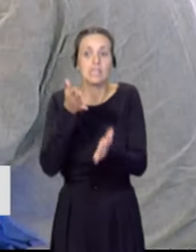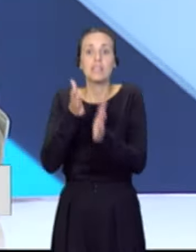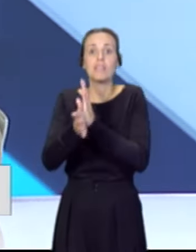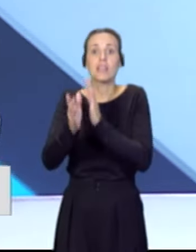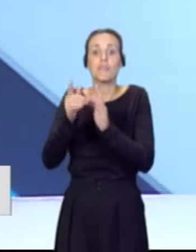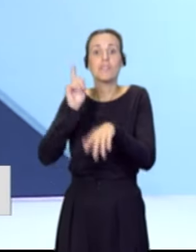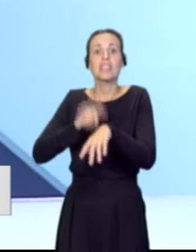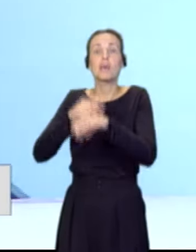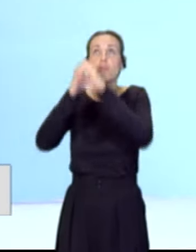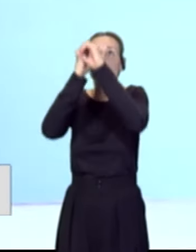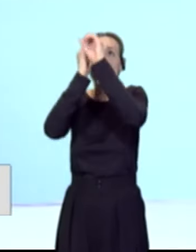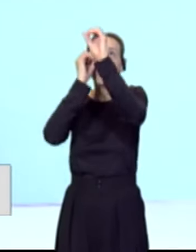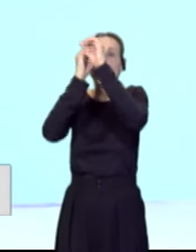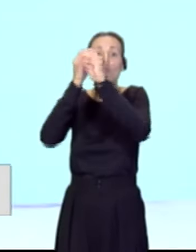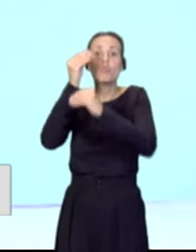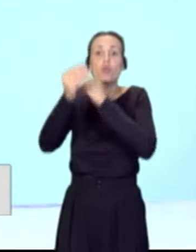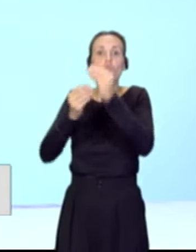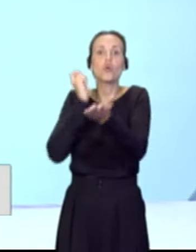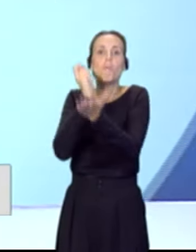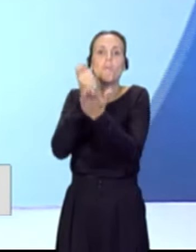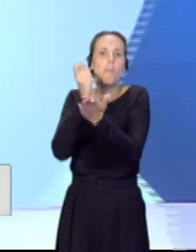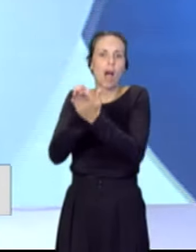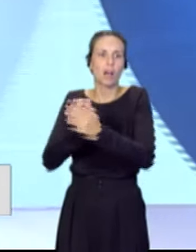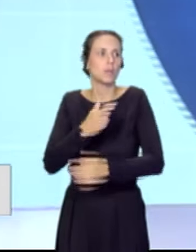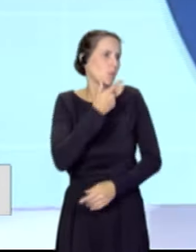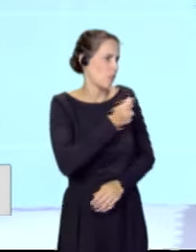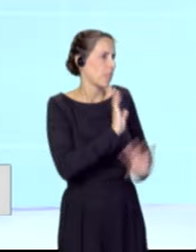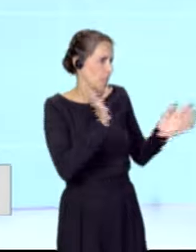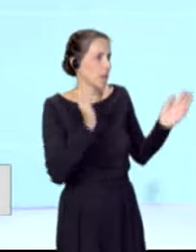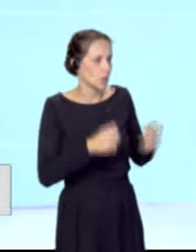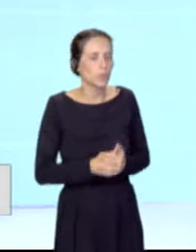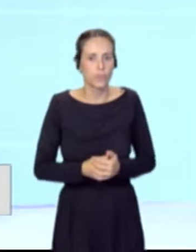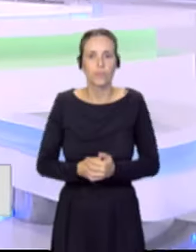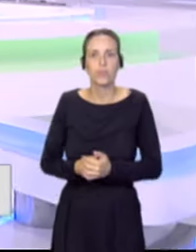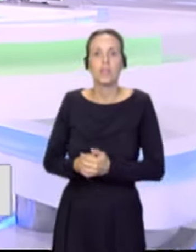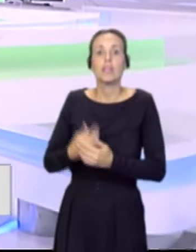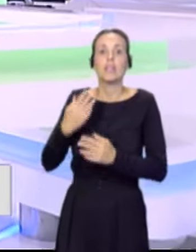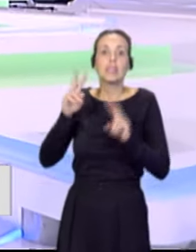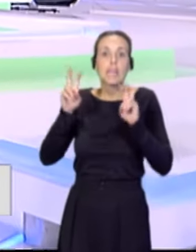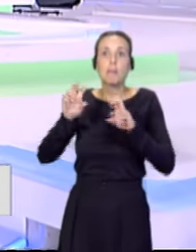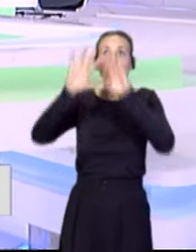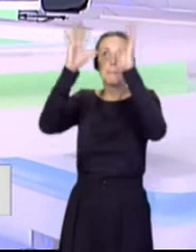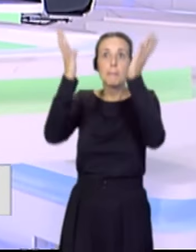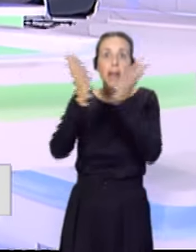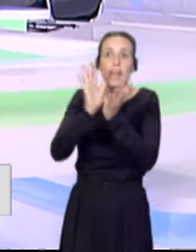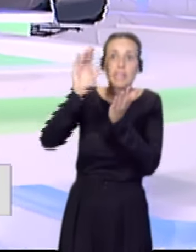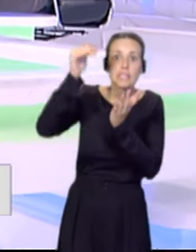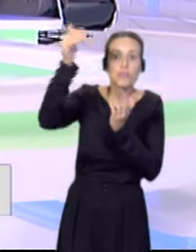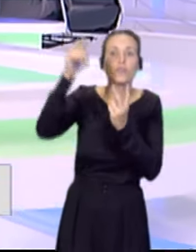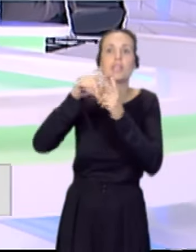telescopio para poder hacer utilizarlo, por así decirlo, muy sencillo, claro. Exoplanetas, defensa planetaria, sistema solar,